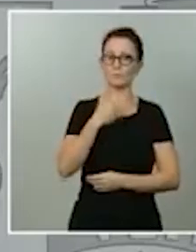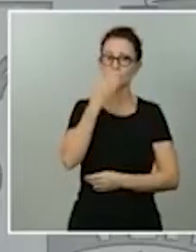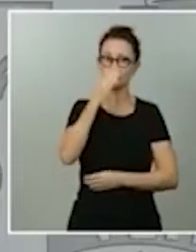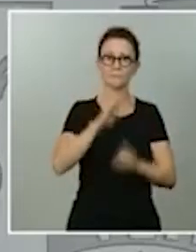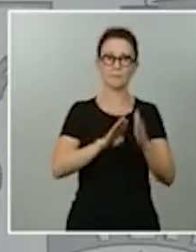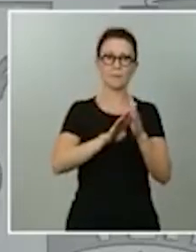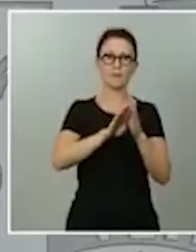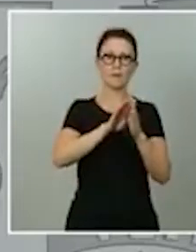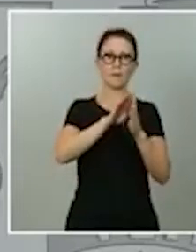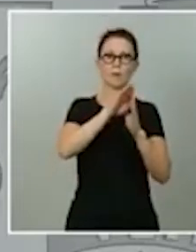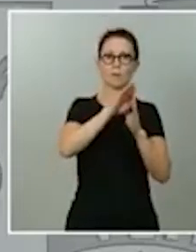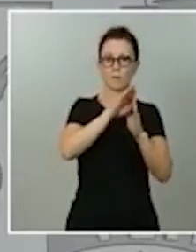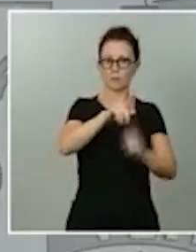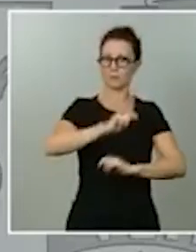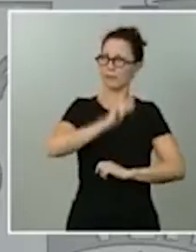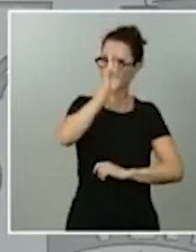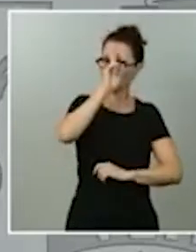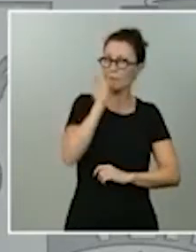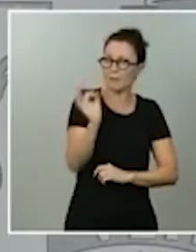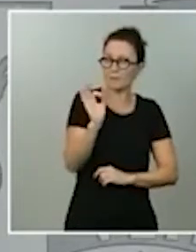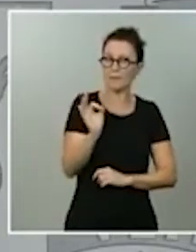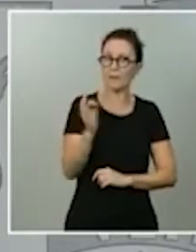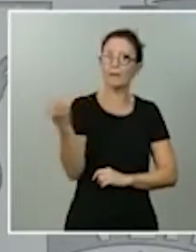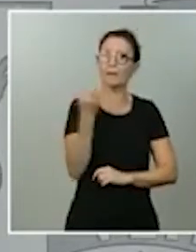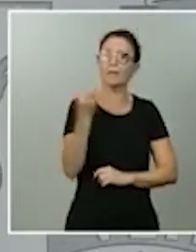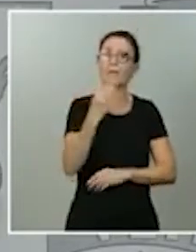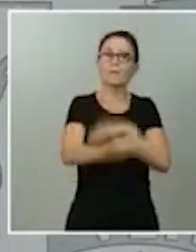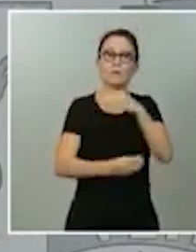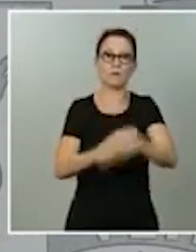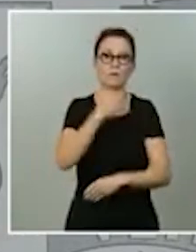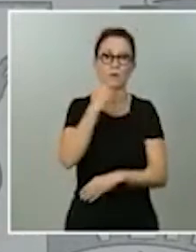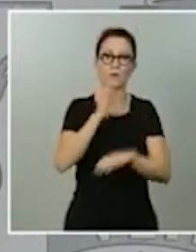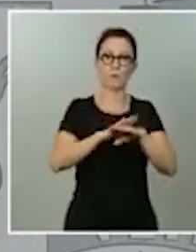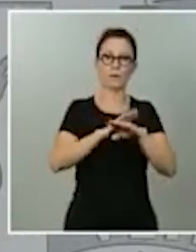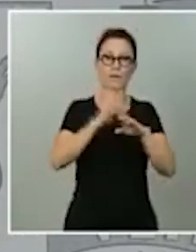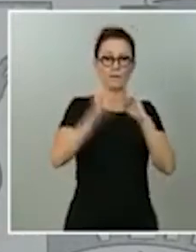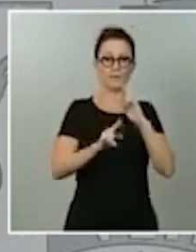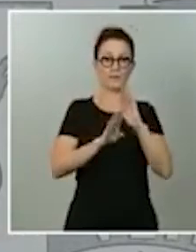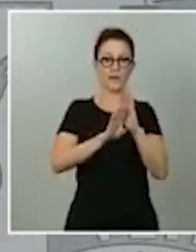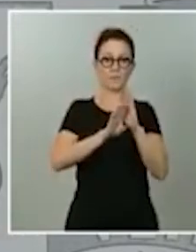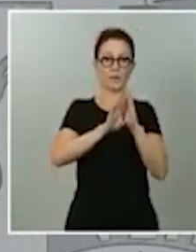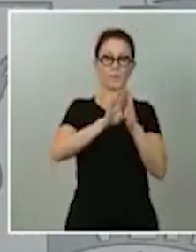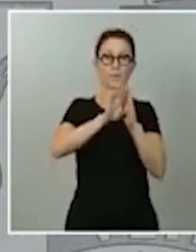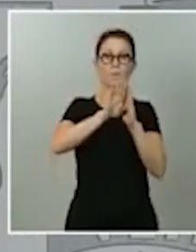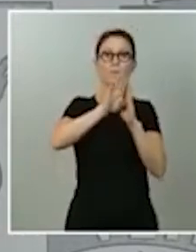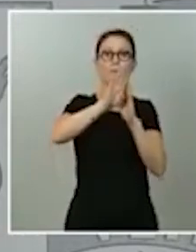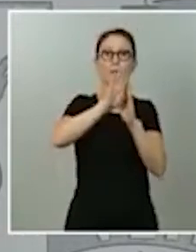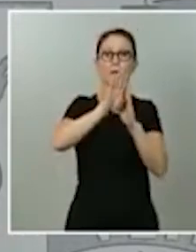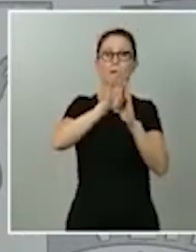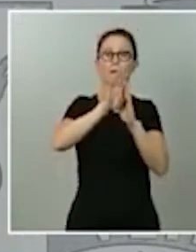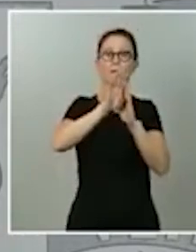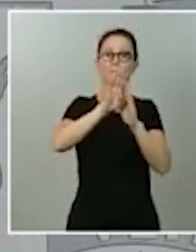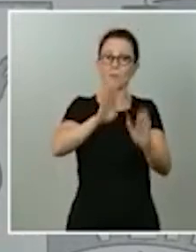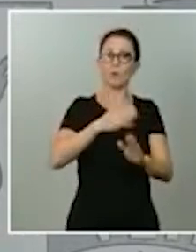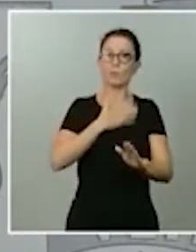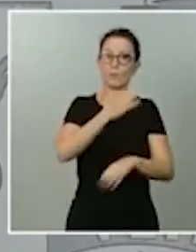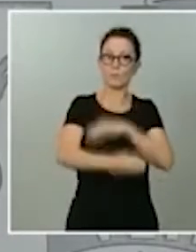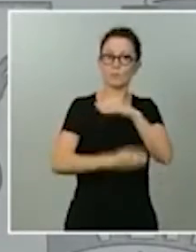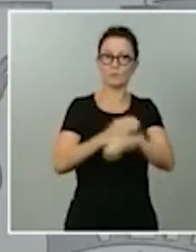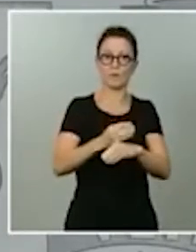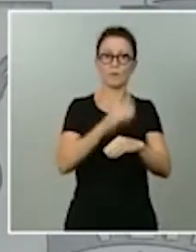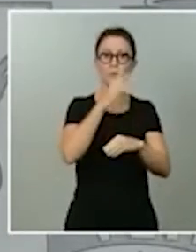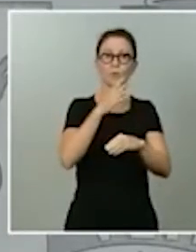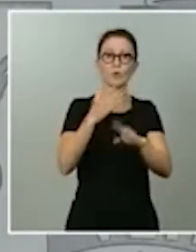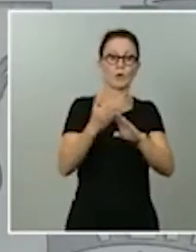atajarla. Y además lo he dicho en mi primera intervención. Vamos a atajarla porque lo hemos hecho en el pasado y sabemos cómo tenemos que hacerlo con unidad institucional